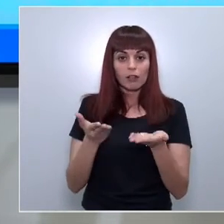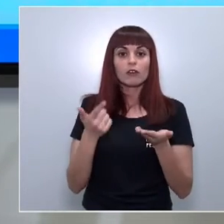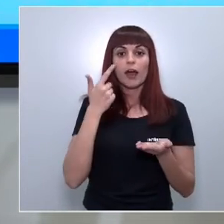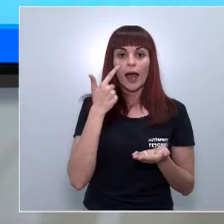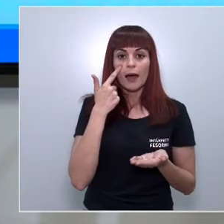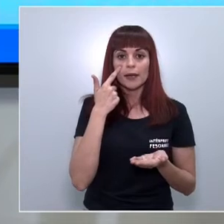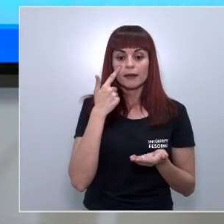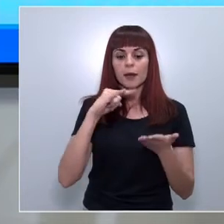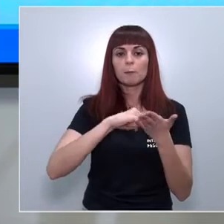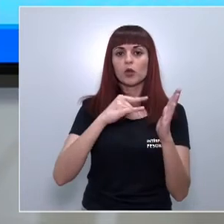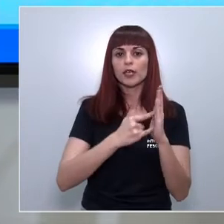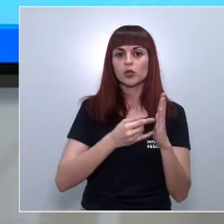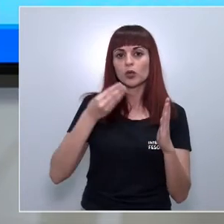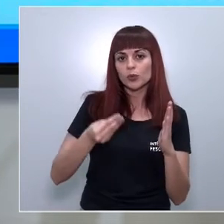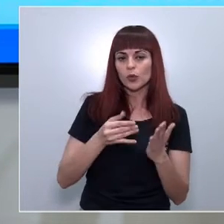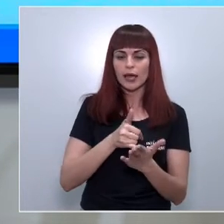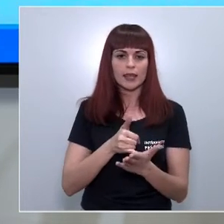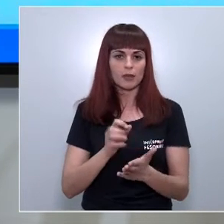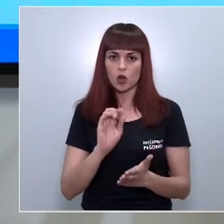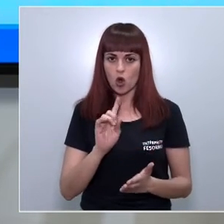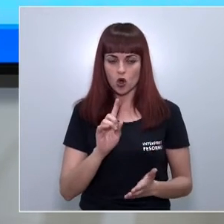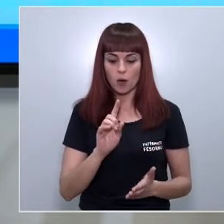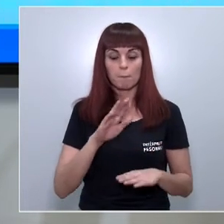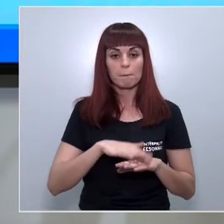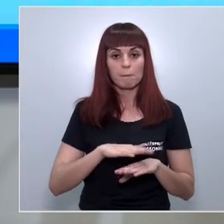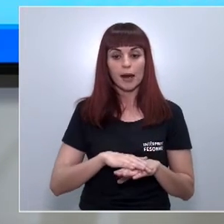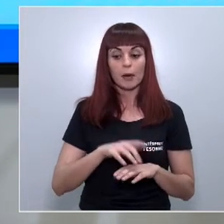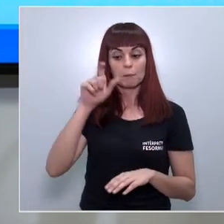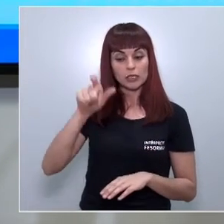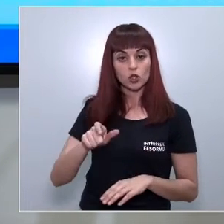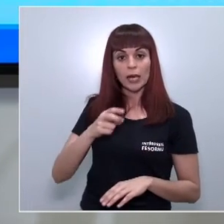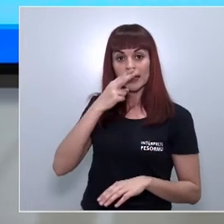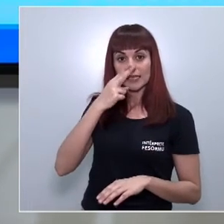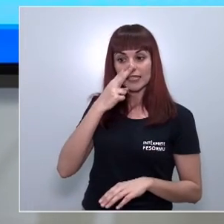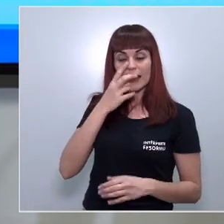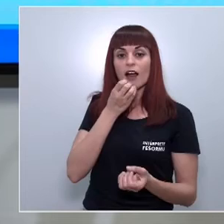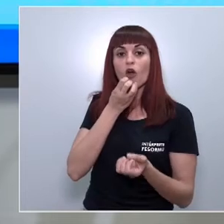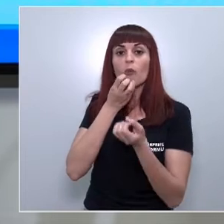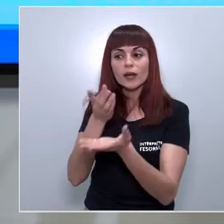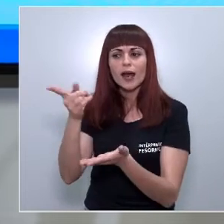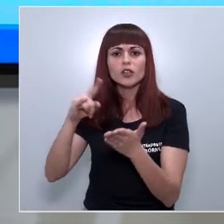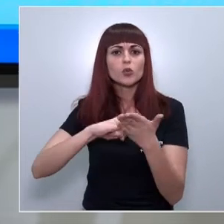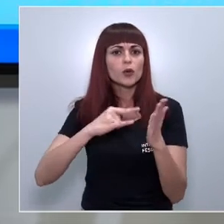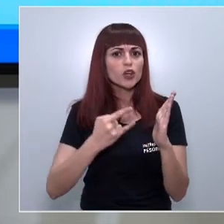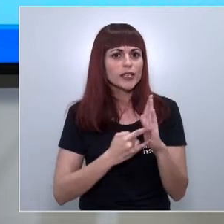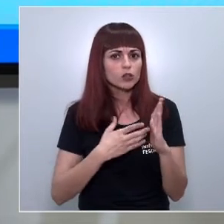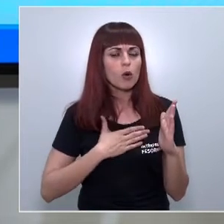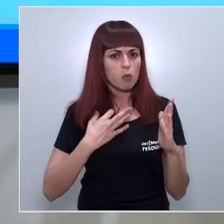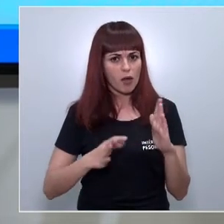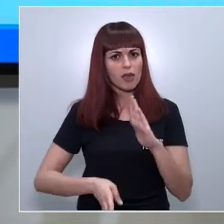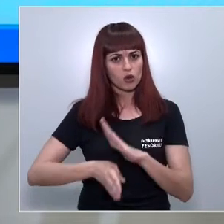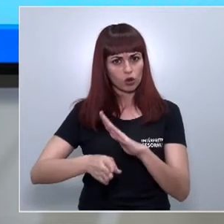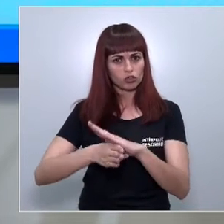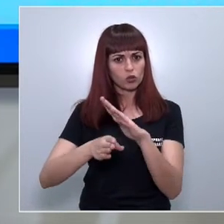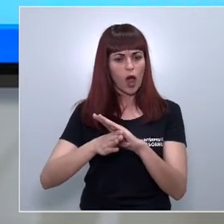viabilidad del proyecto. Esto permitirá comunicar al interesado en un breve espacio de tiempo si su proyecto puede continuar los